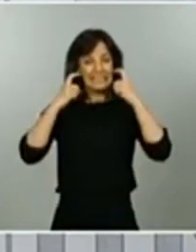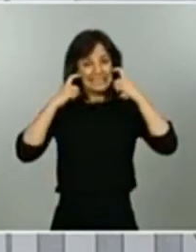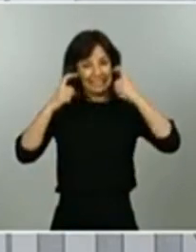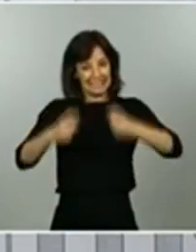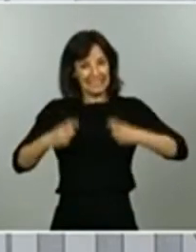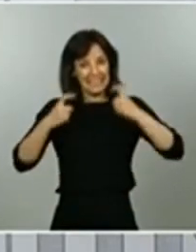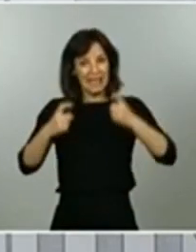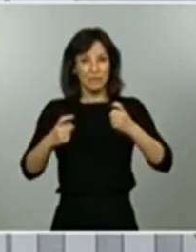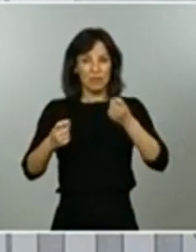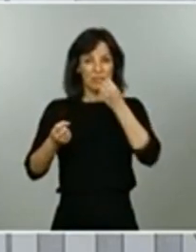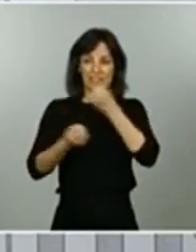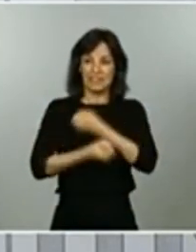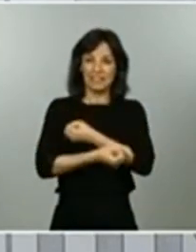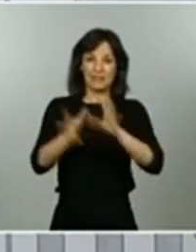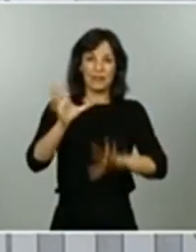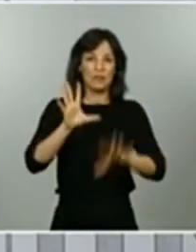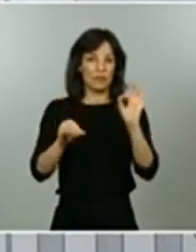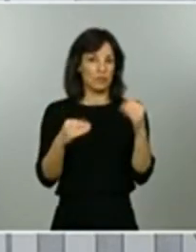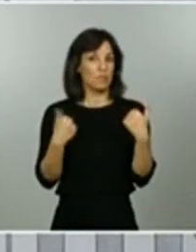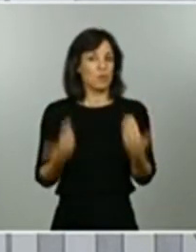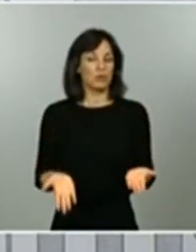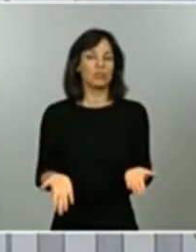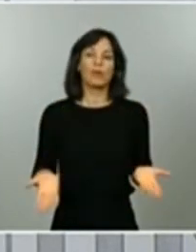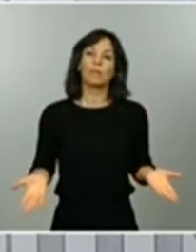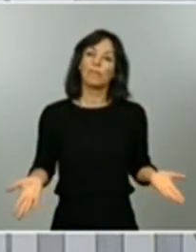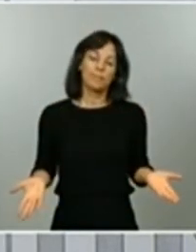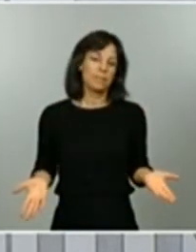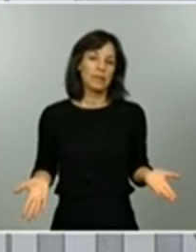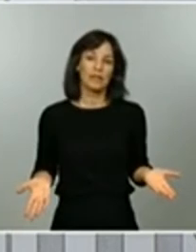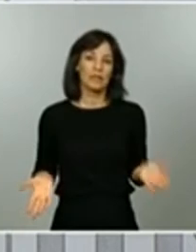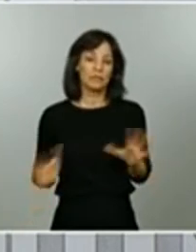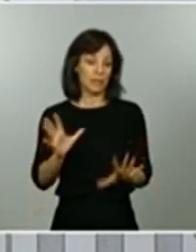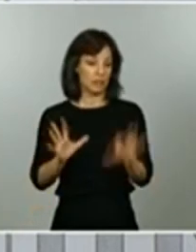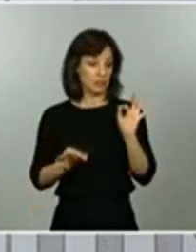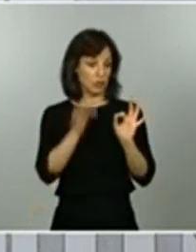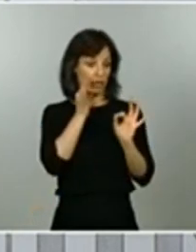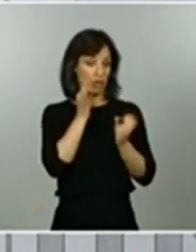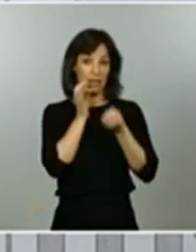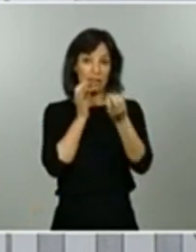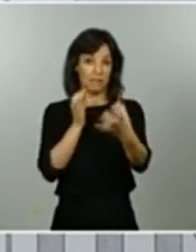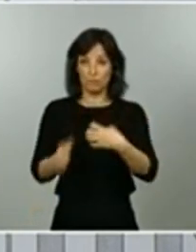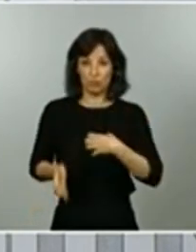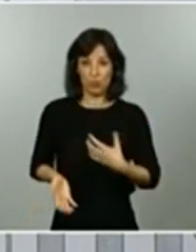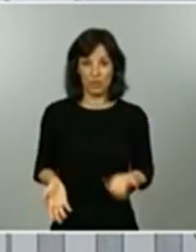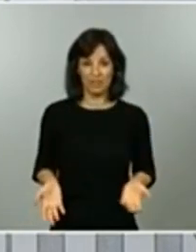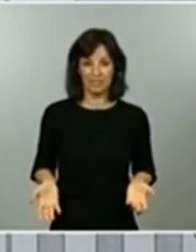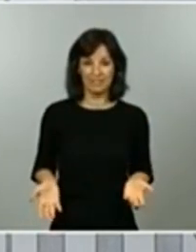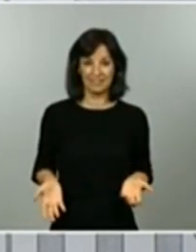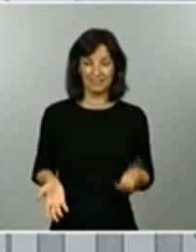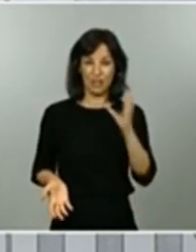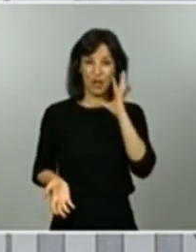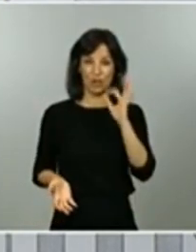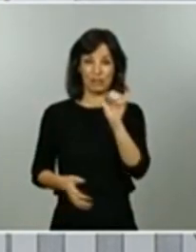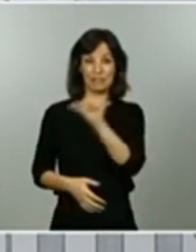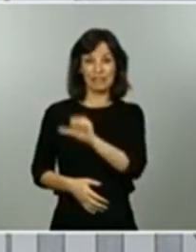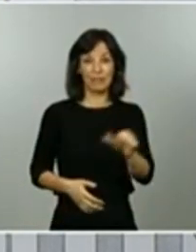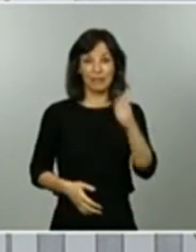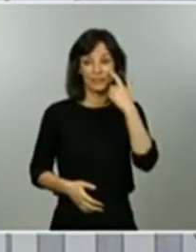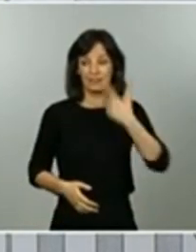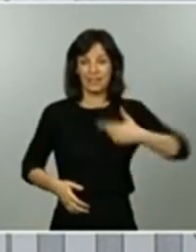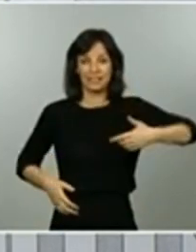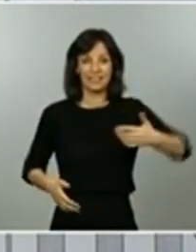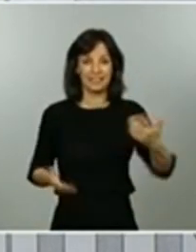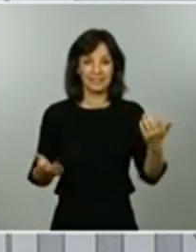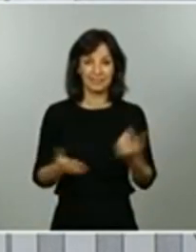decisiones lo antes posible pero no podemos comunicar decisiones que no están tomadas lógicamente y esta semana pues fíjese usted hemos tenido que celebrar